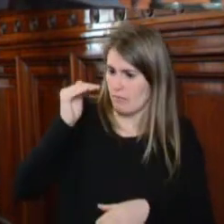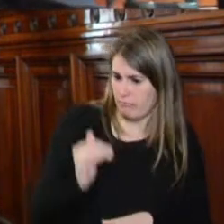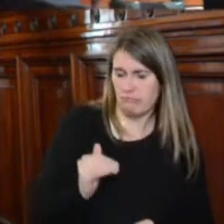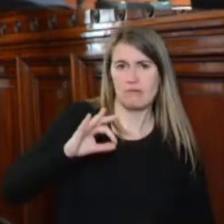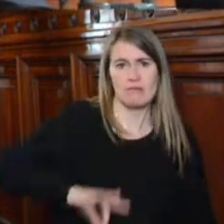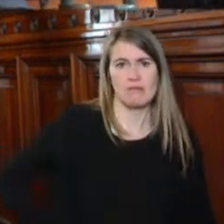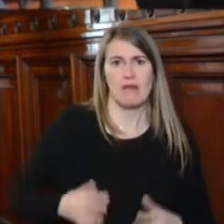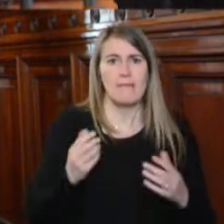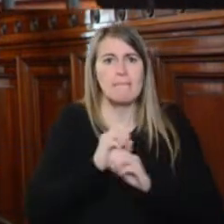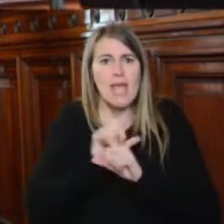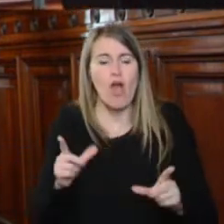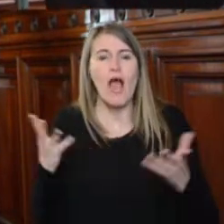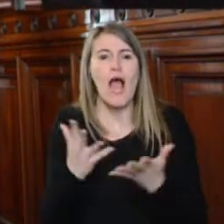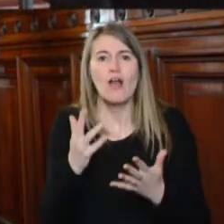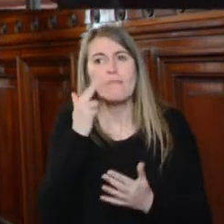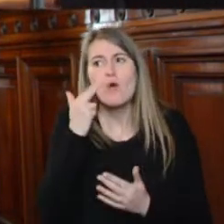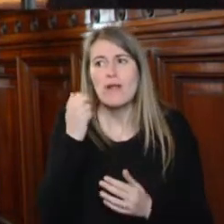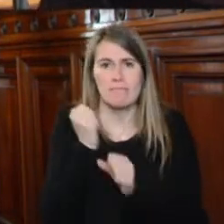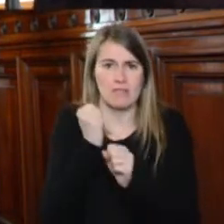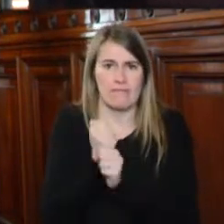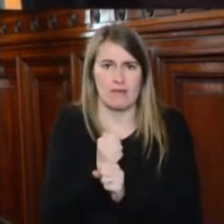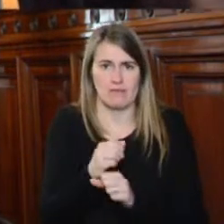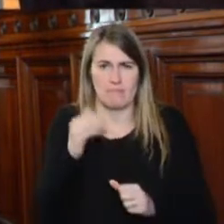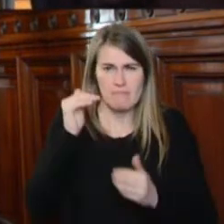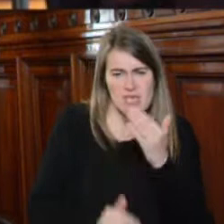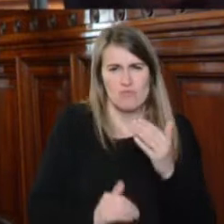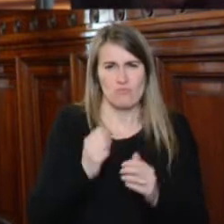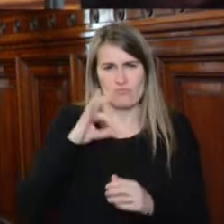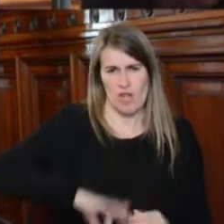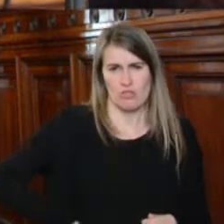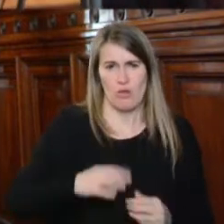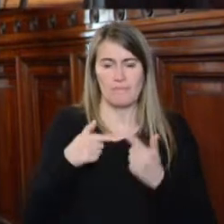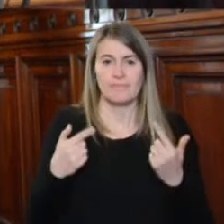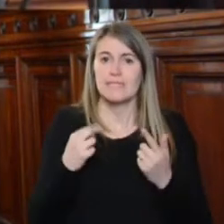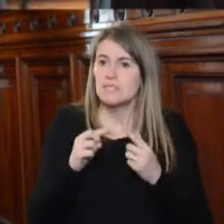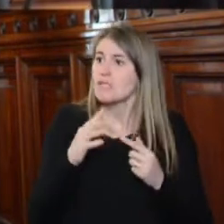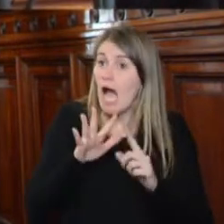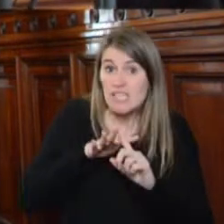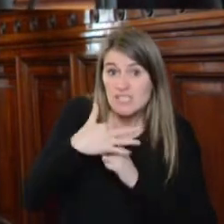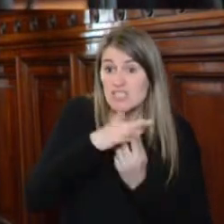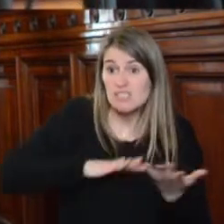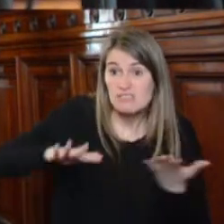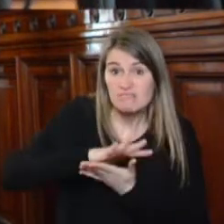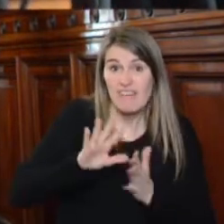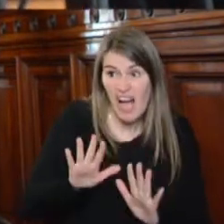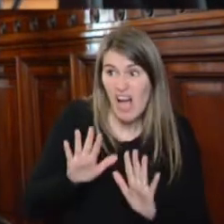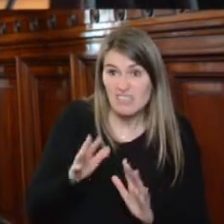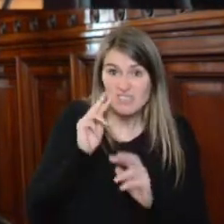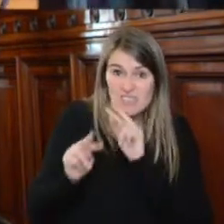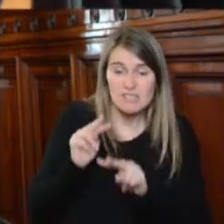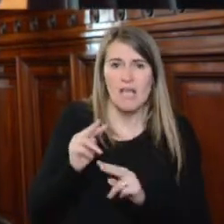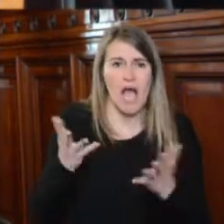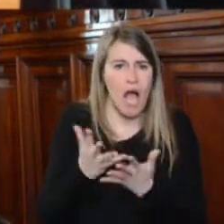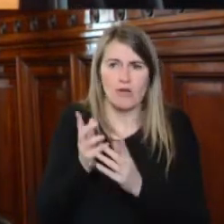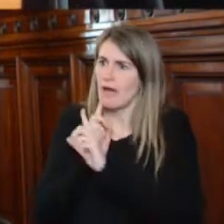con especial afectación a las trabajadoras. En este contexto laboral regresivo, resultan aún más preocupantes las prácticas de persecución